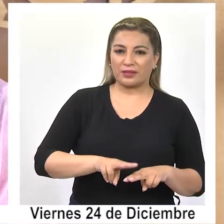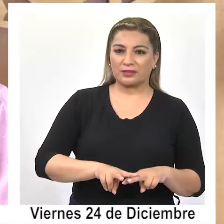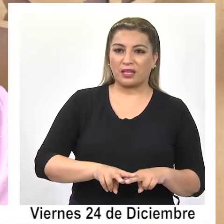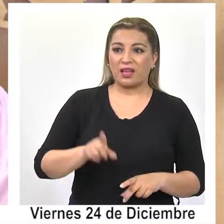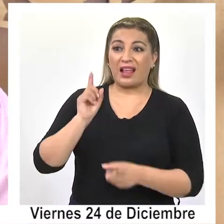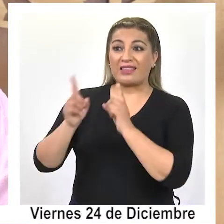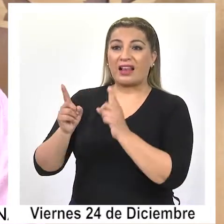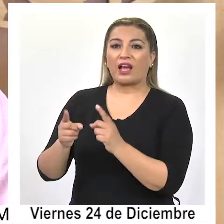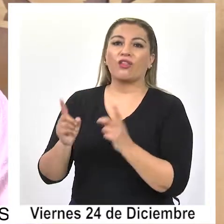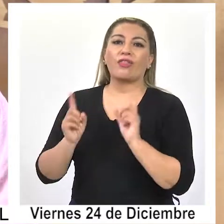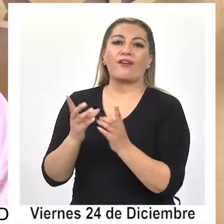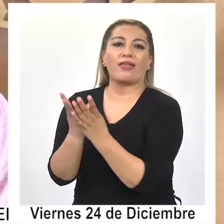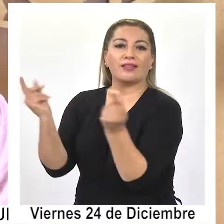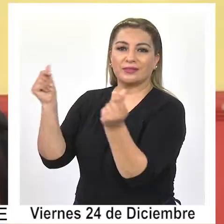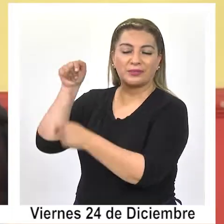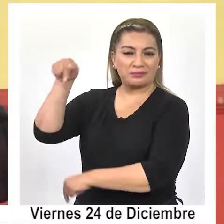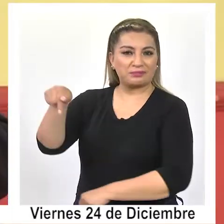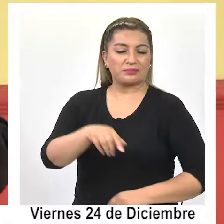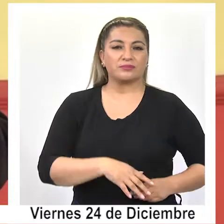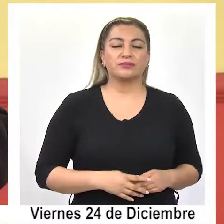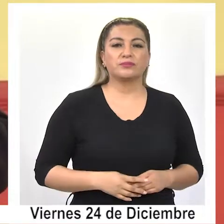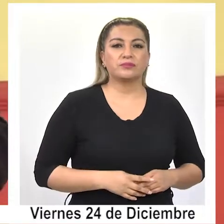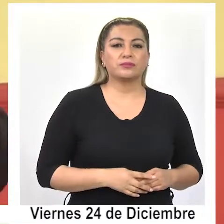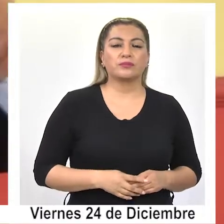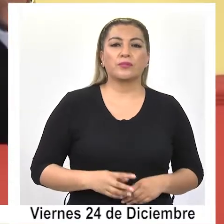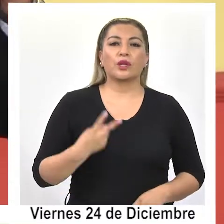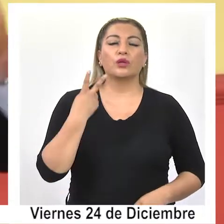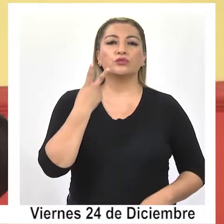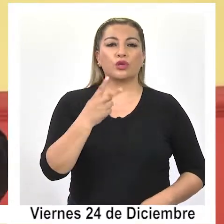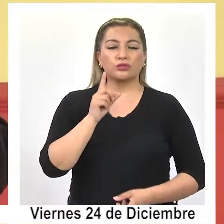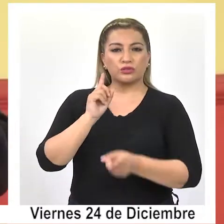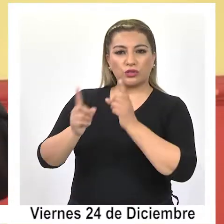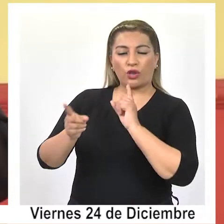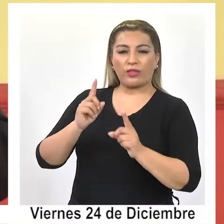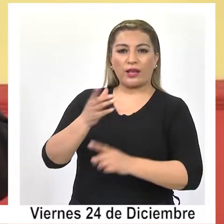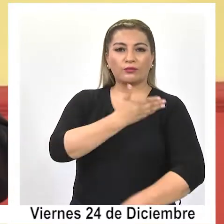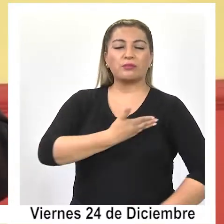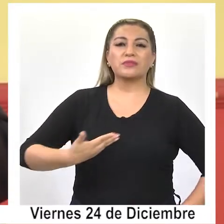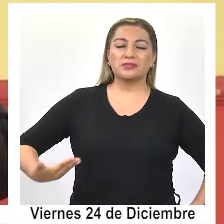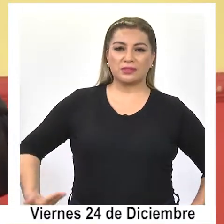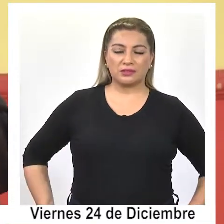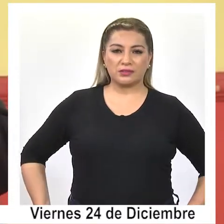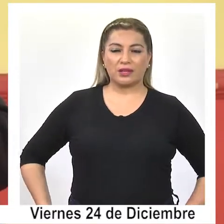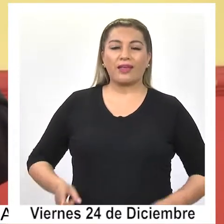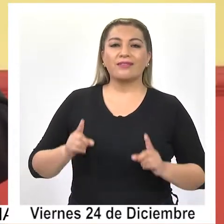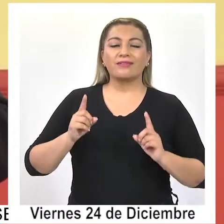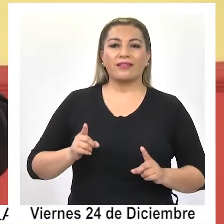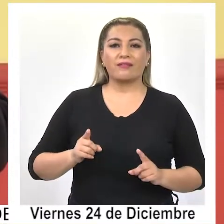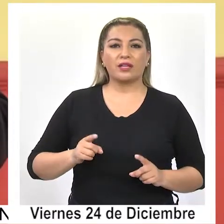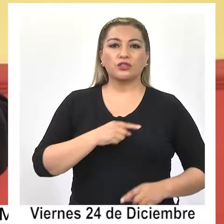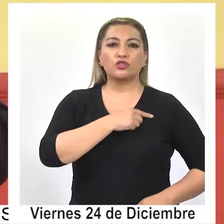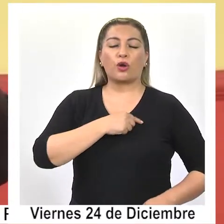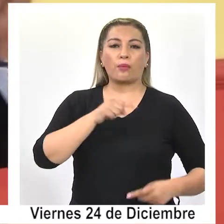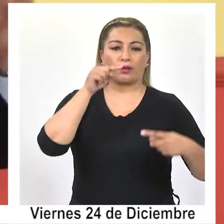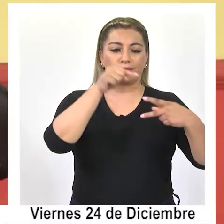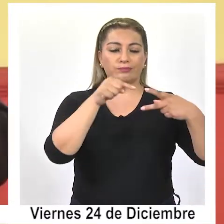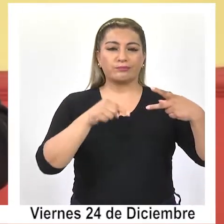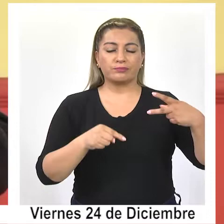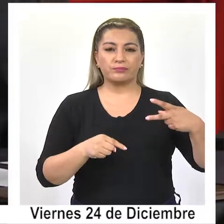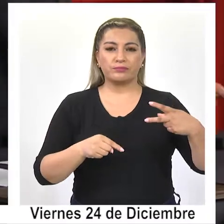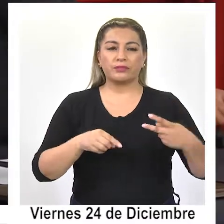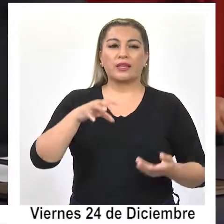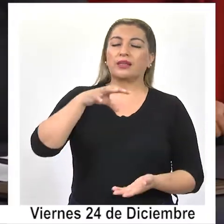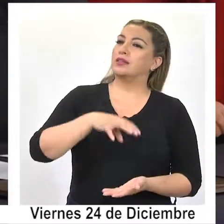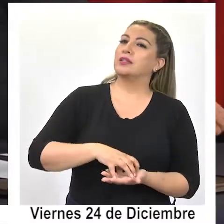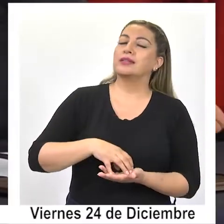desaparecer la figura del delegado presidencial. Son dos los delegados presidenciales que deben ser nombrados. El regional que